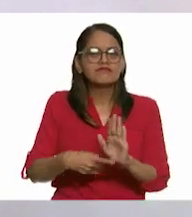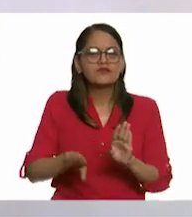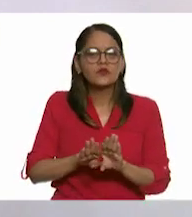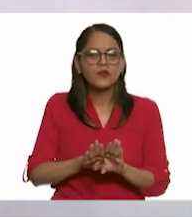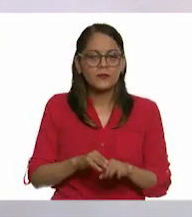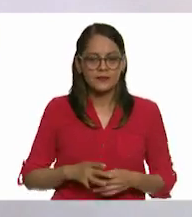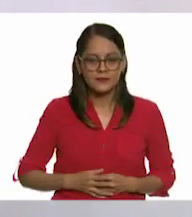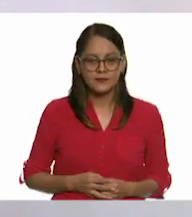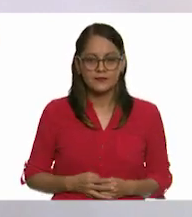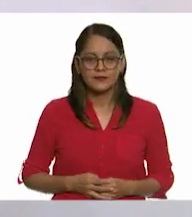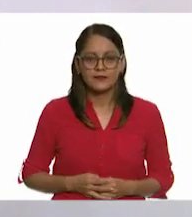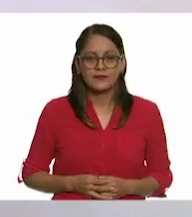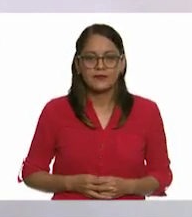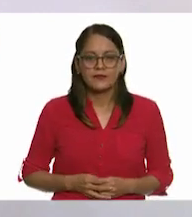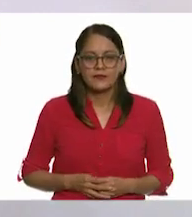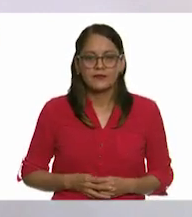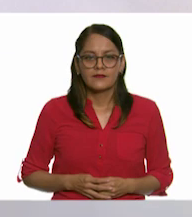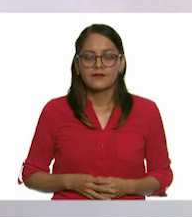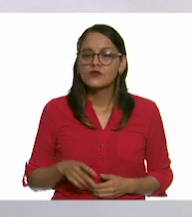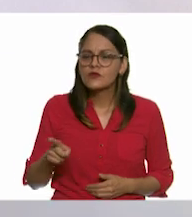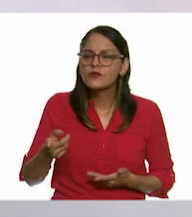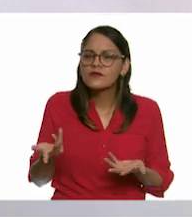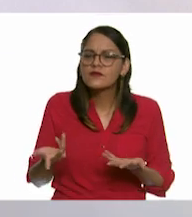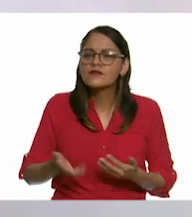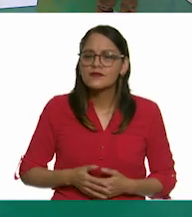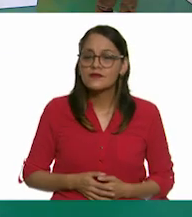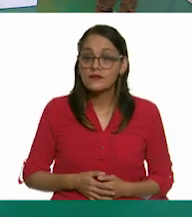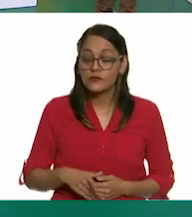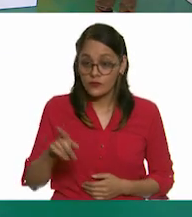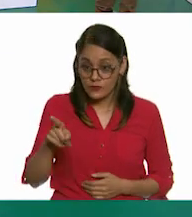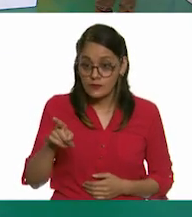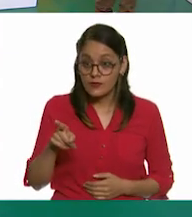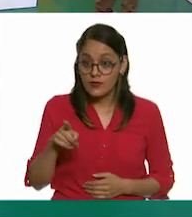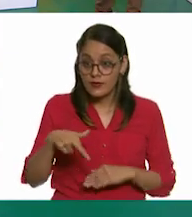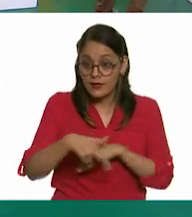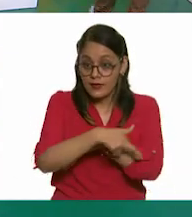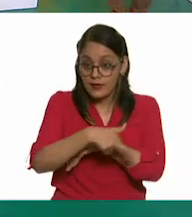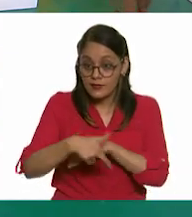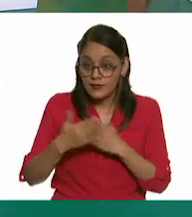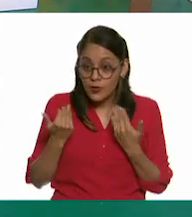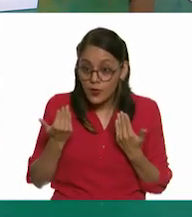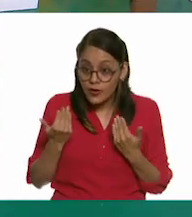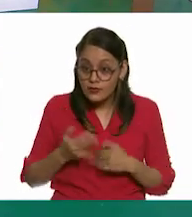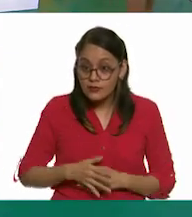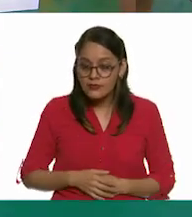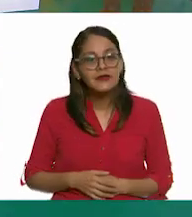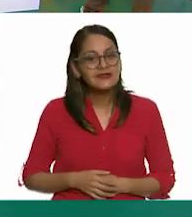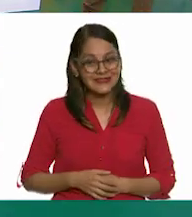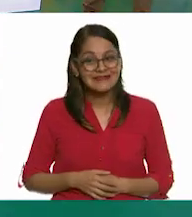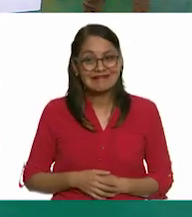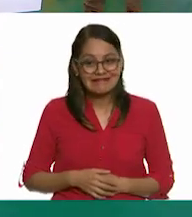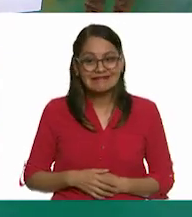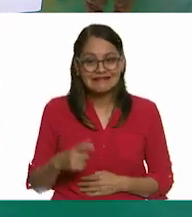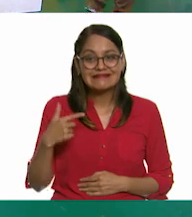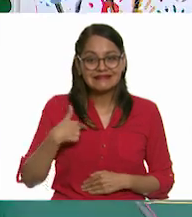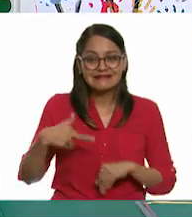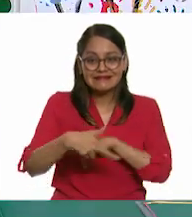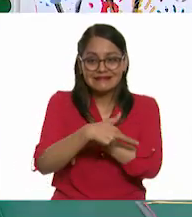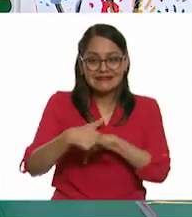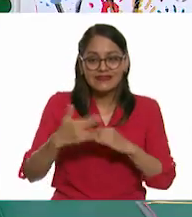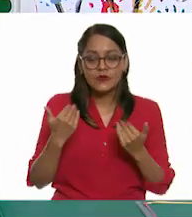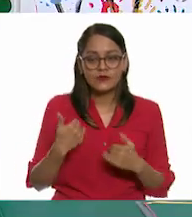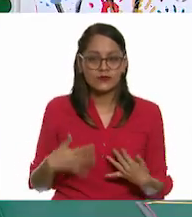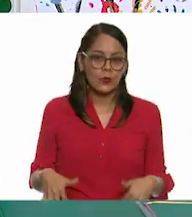resulta de todo esto. ¿Y qué estás haciendo? ¿Lo estás haciendo sin regla? Lo estoy haciendo sin regla, efectivamente.